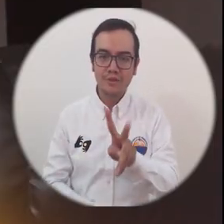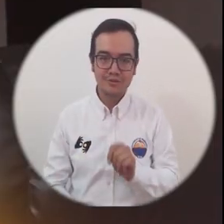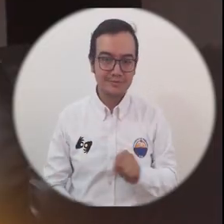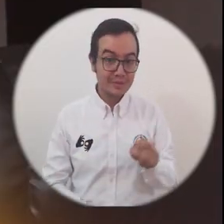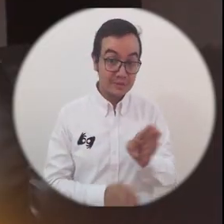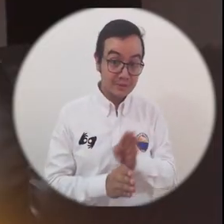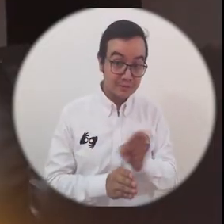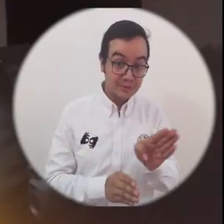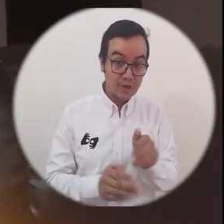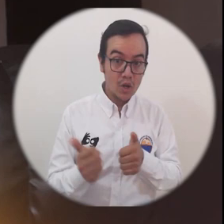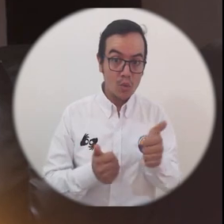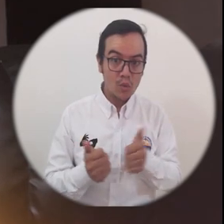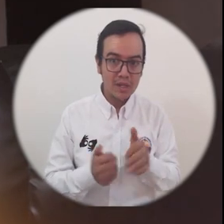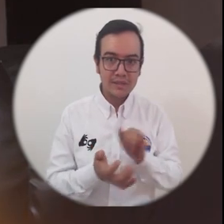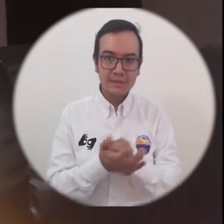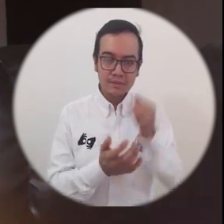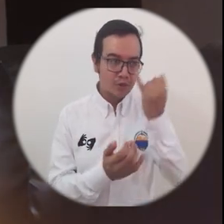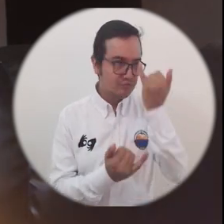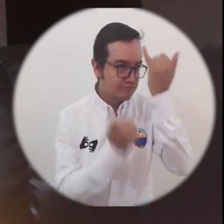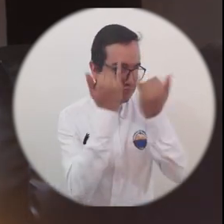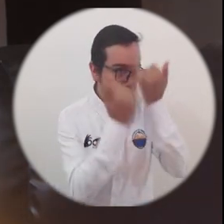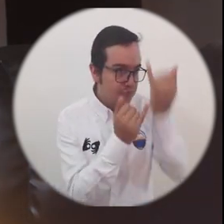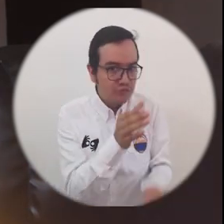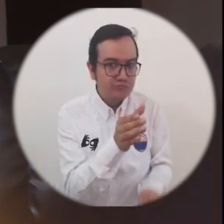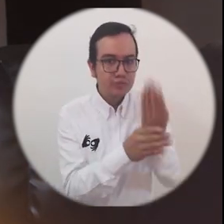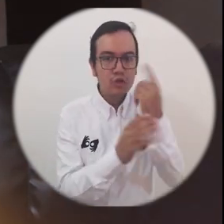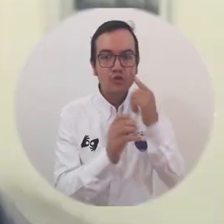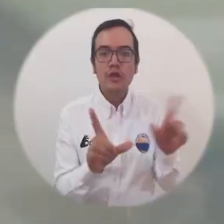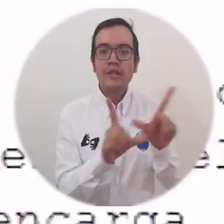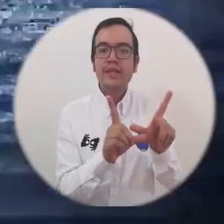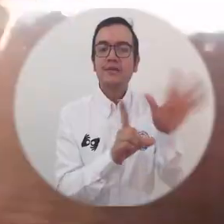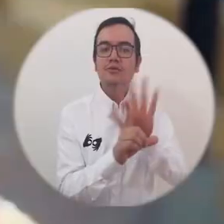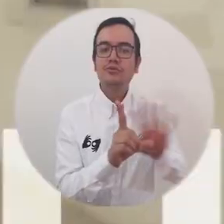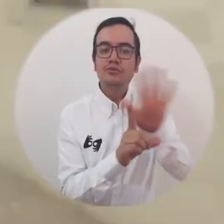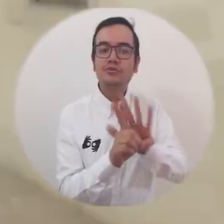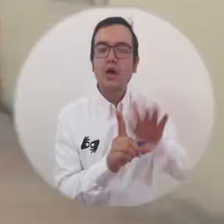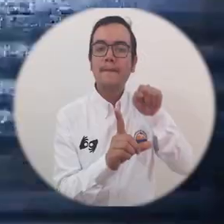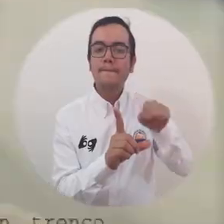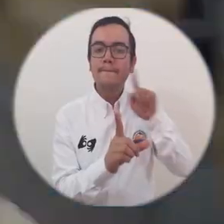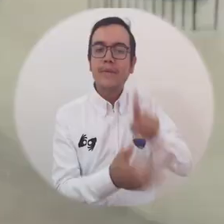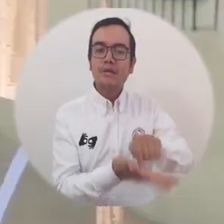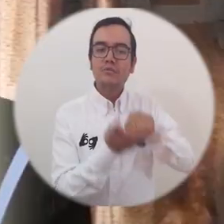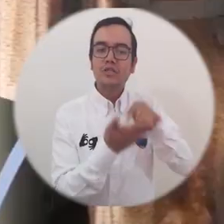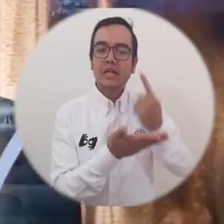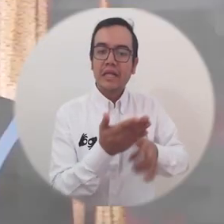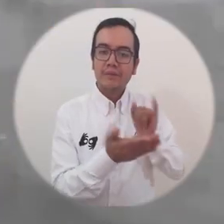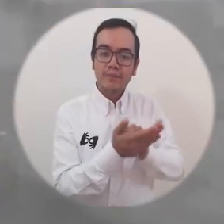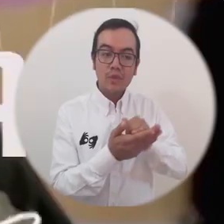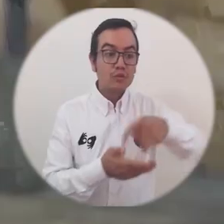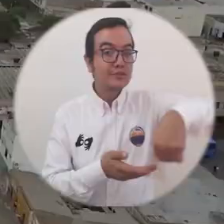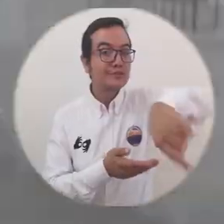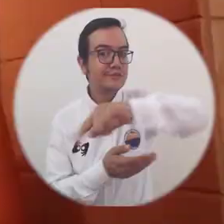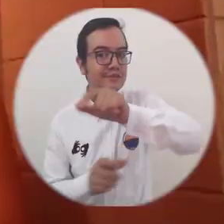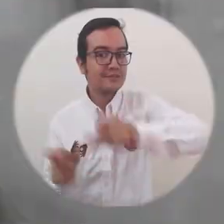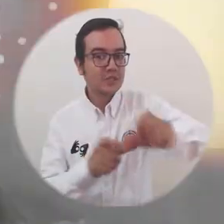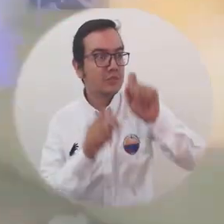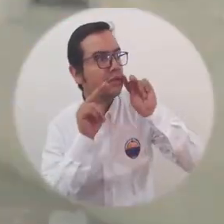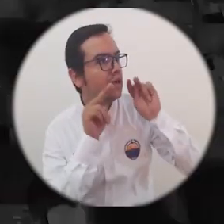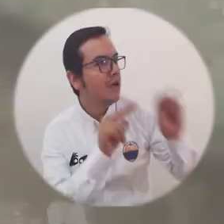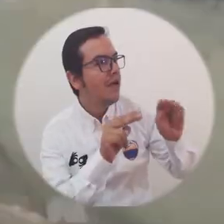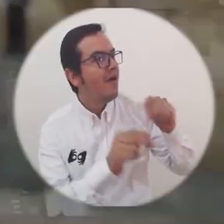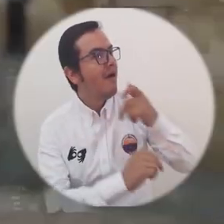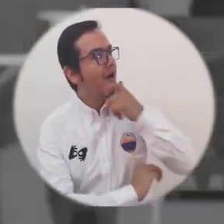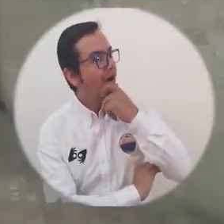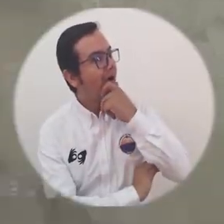una era relacionada a crear un programa de televisión que permitiera dar a conocer a la comunidad las producciones